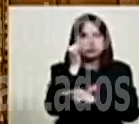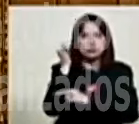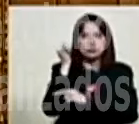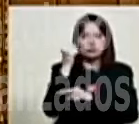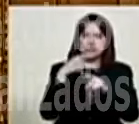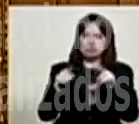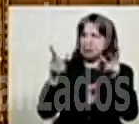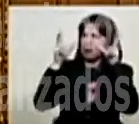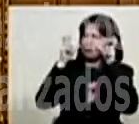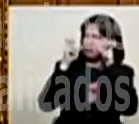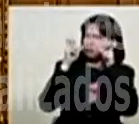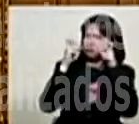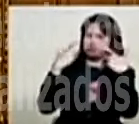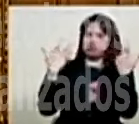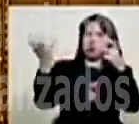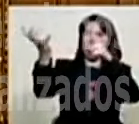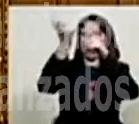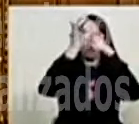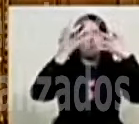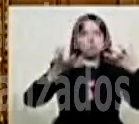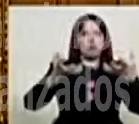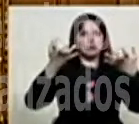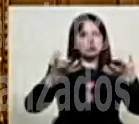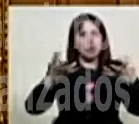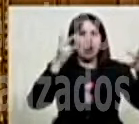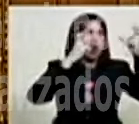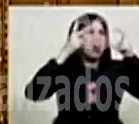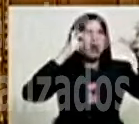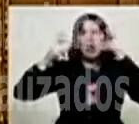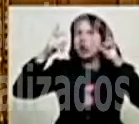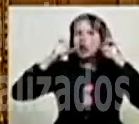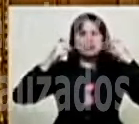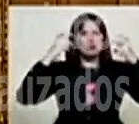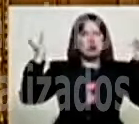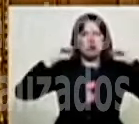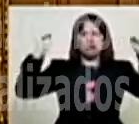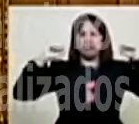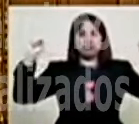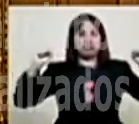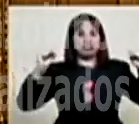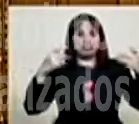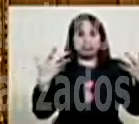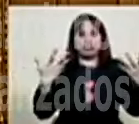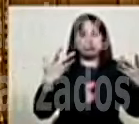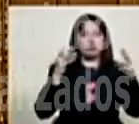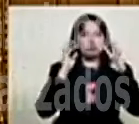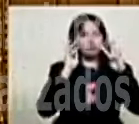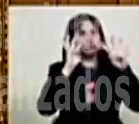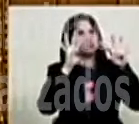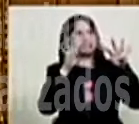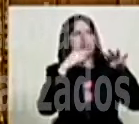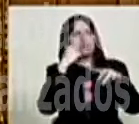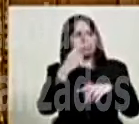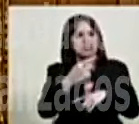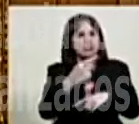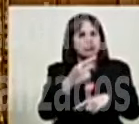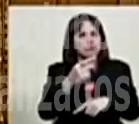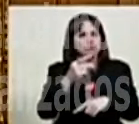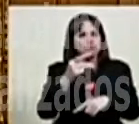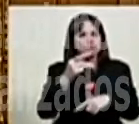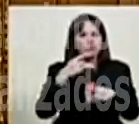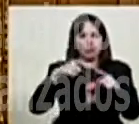Y a ellos les parece extraño el dron y ven cuando entra a la avenida Bolívar. Y alguno de ellos me contaba, el cadete